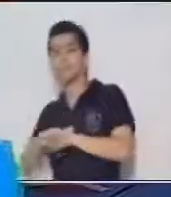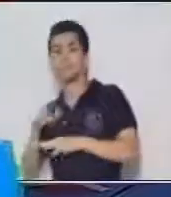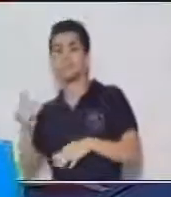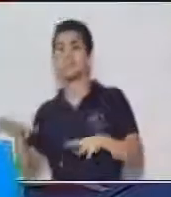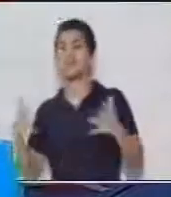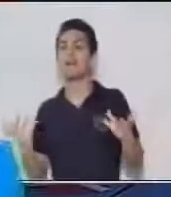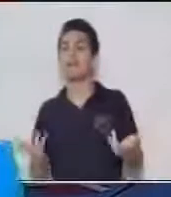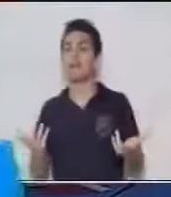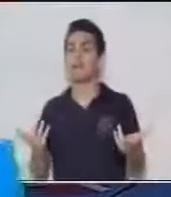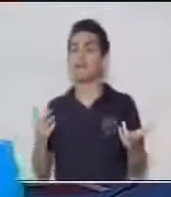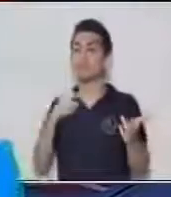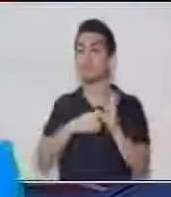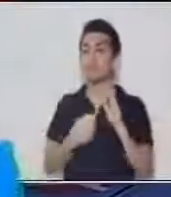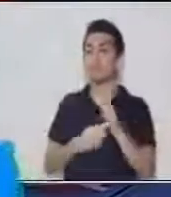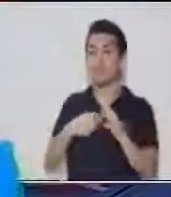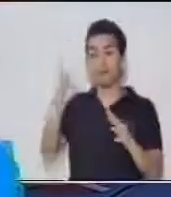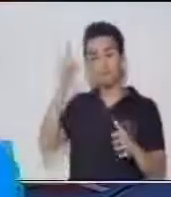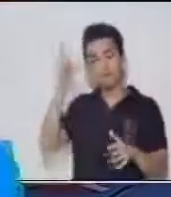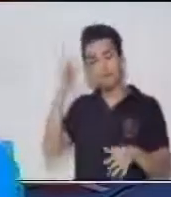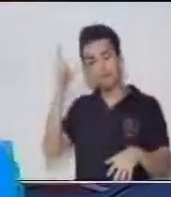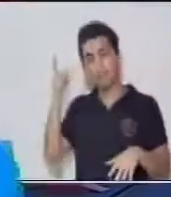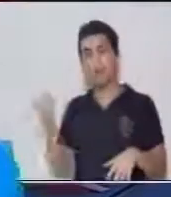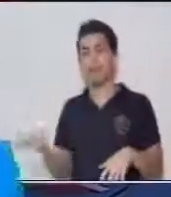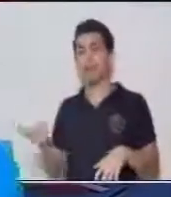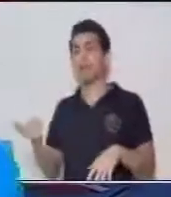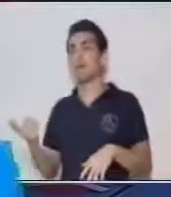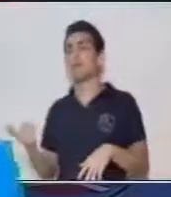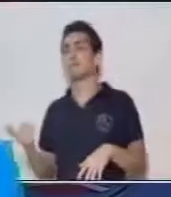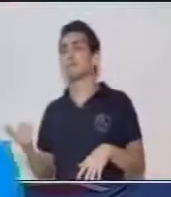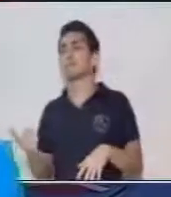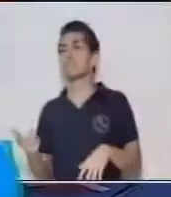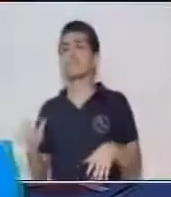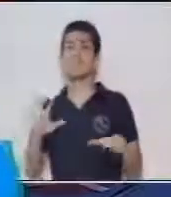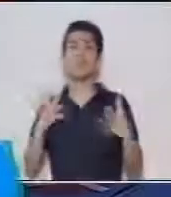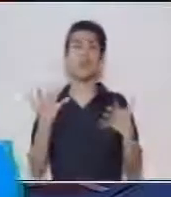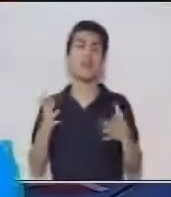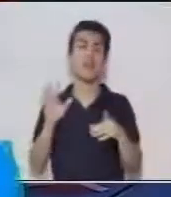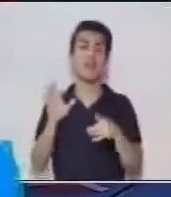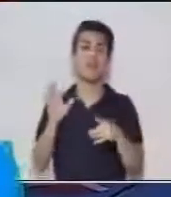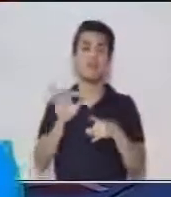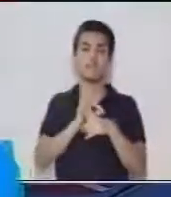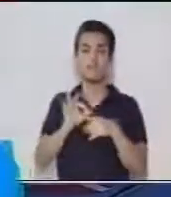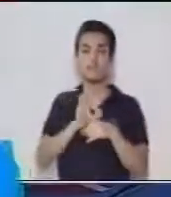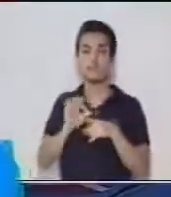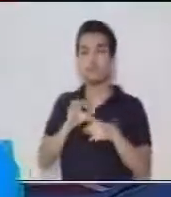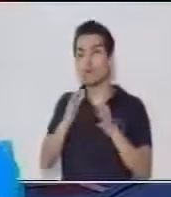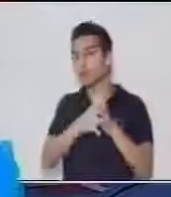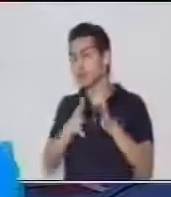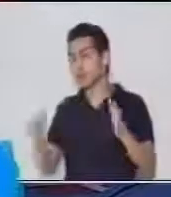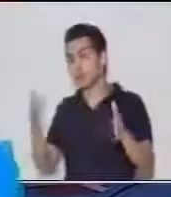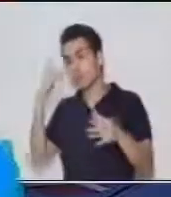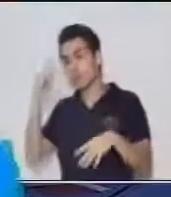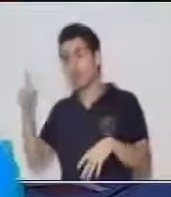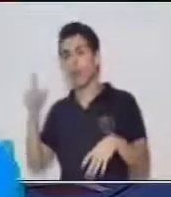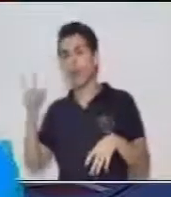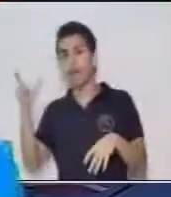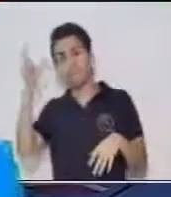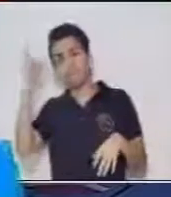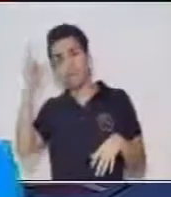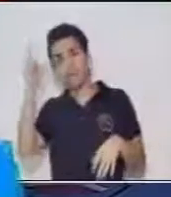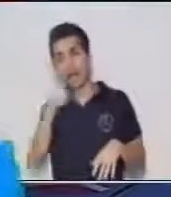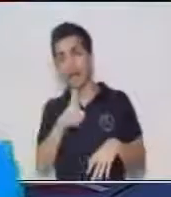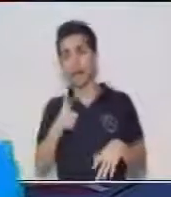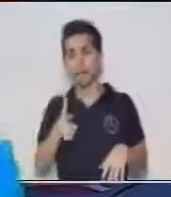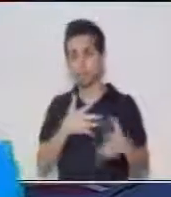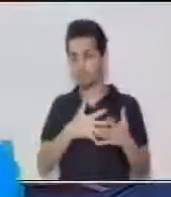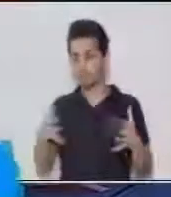lo que son las vacas, la función o todo el proceso doméstico que llevan las vacas en la